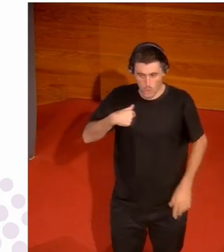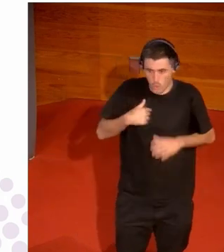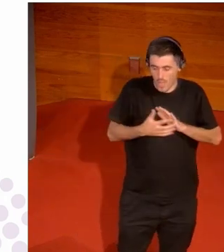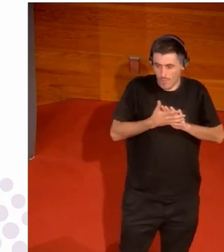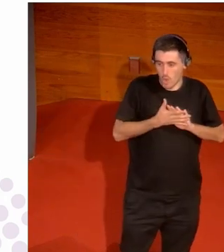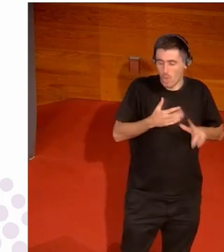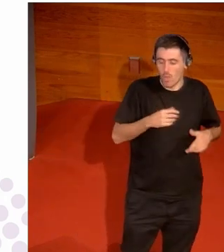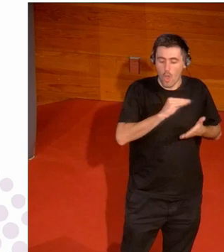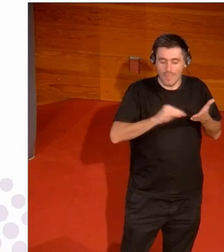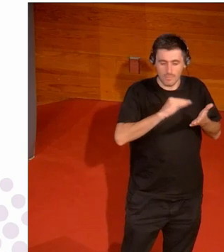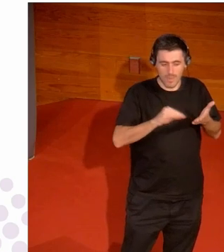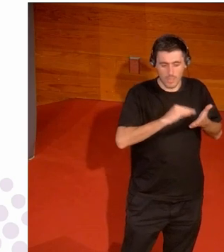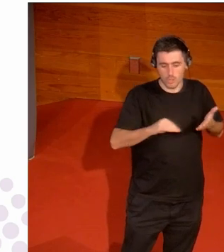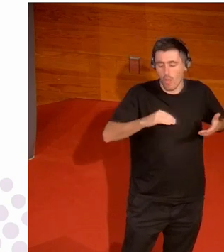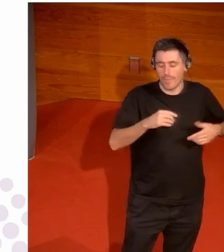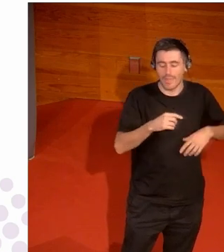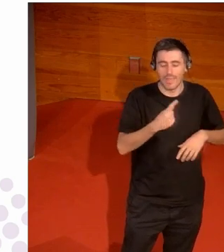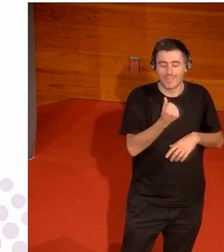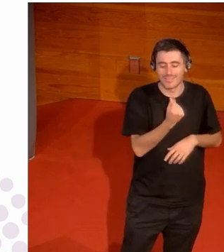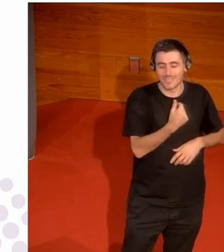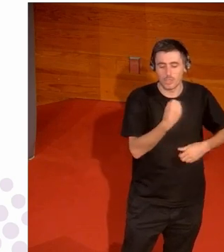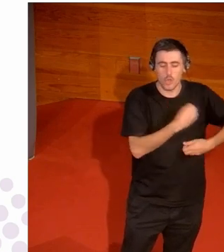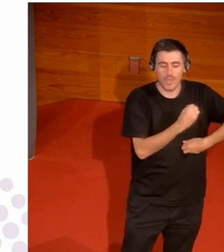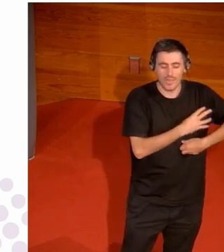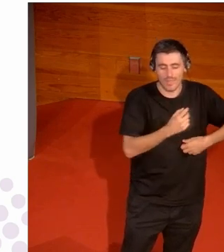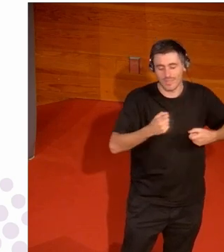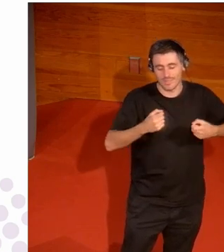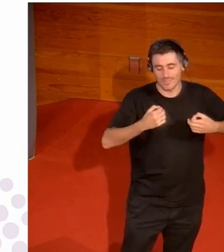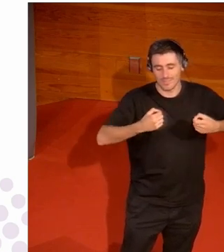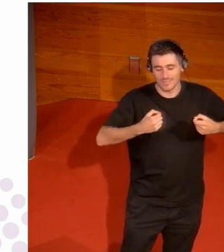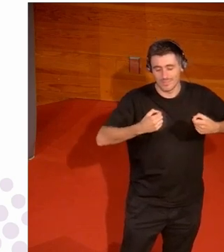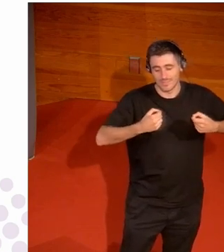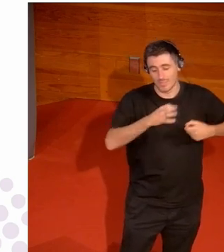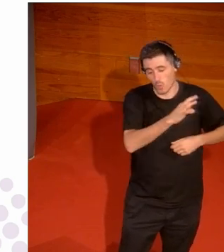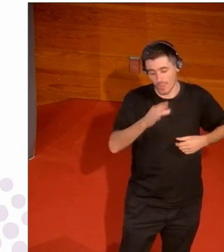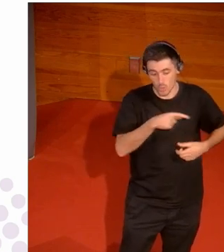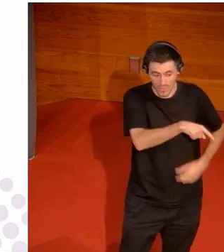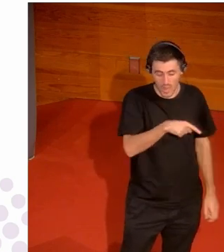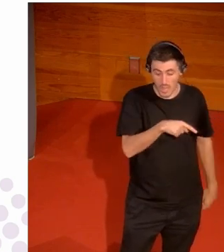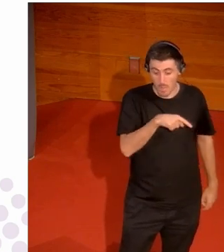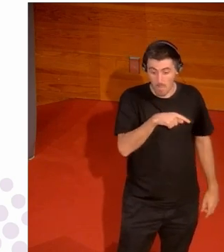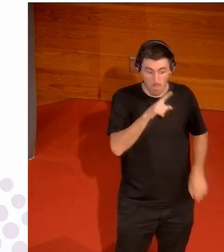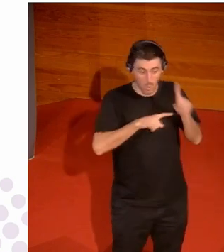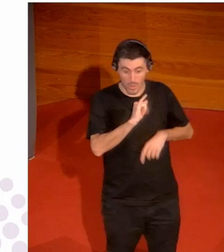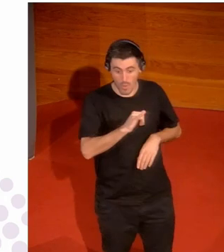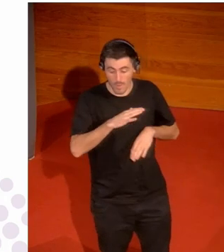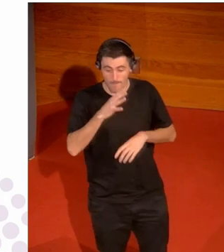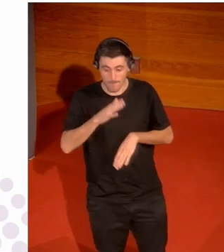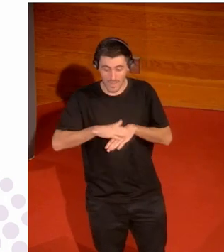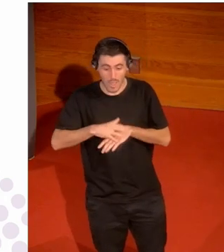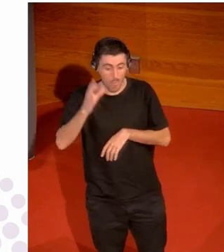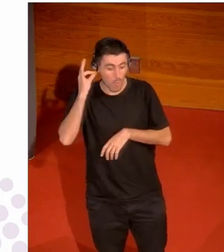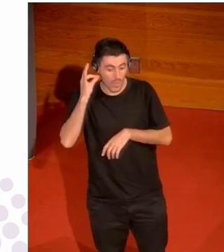en un despacho de la tesorería general de la seguridad social ahí no hay ningún problema para que estas mujeres que